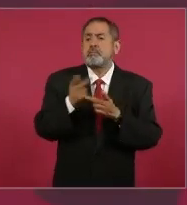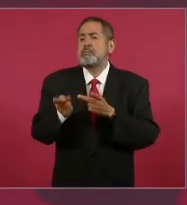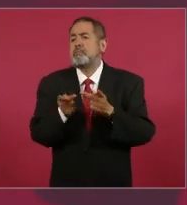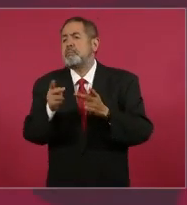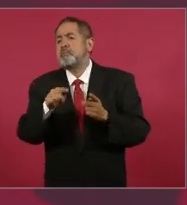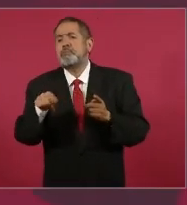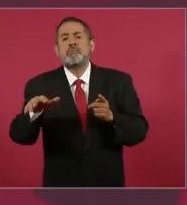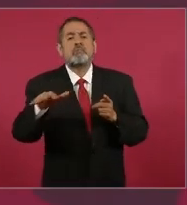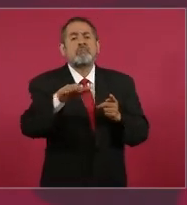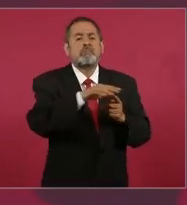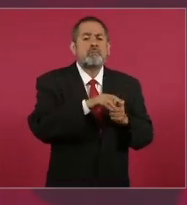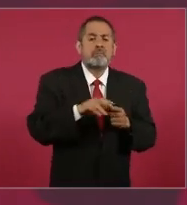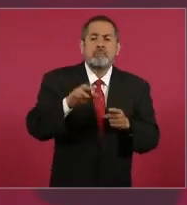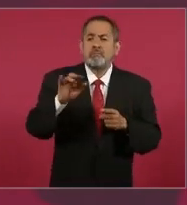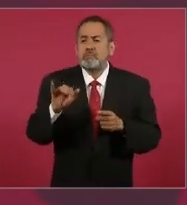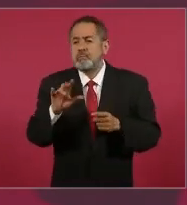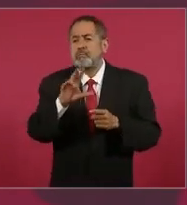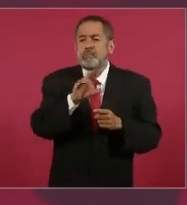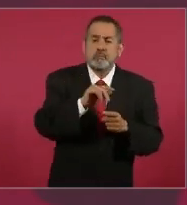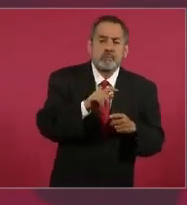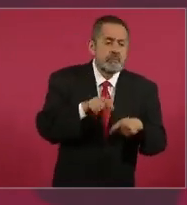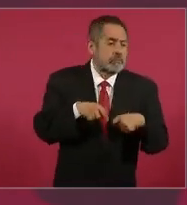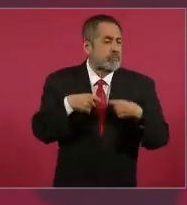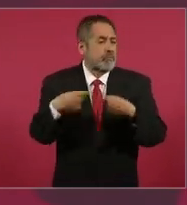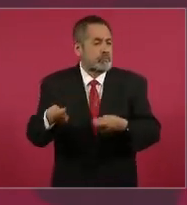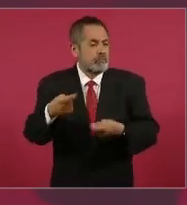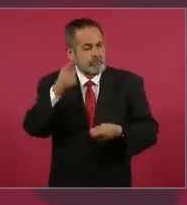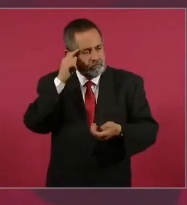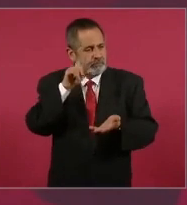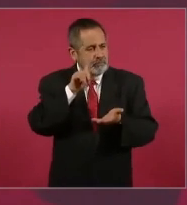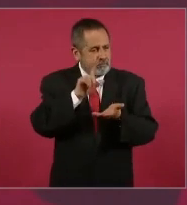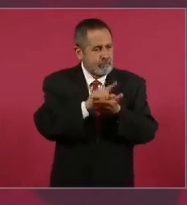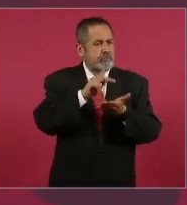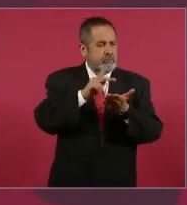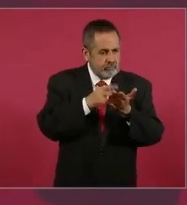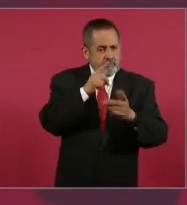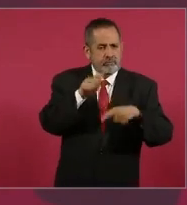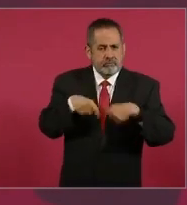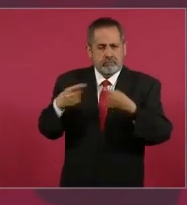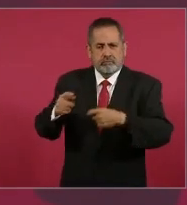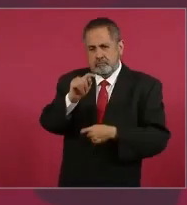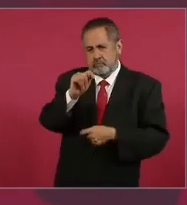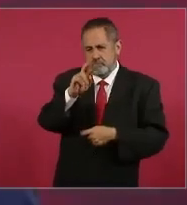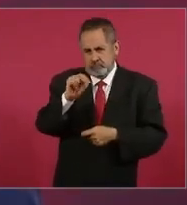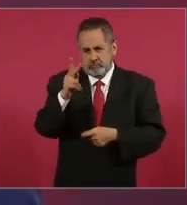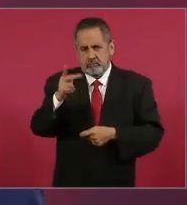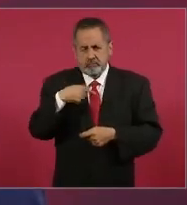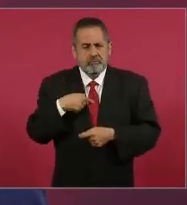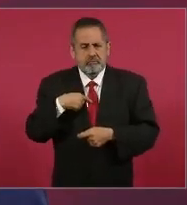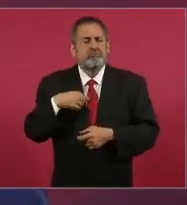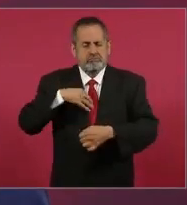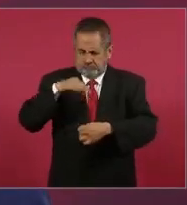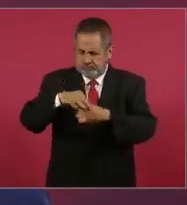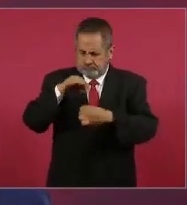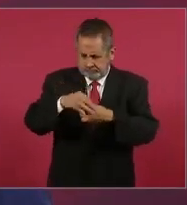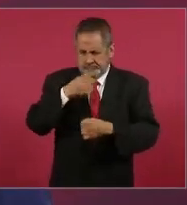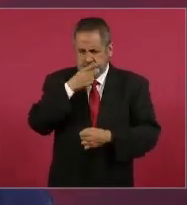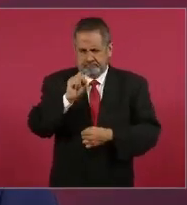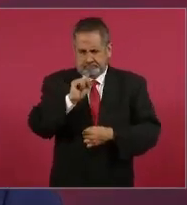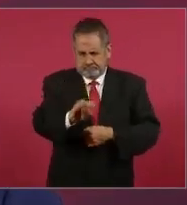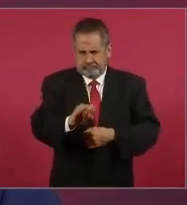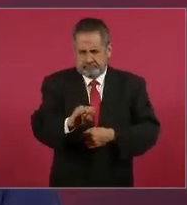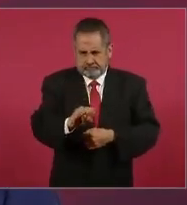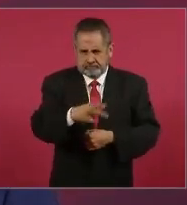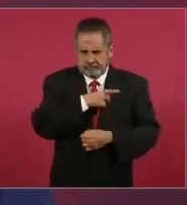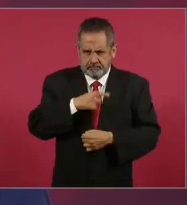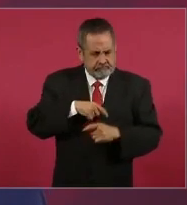ver si le devolvían la cuenta a Donald Trump, voté a favor de que le